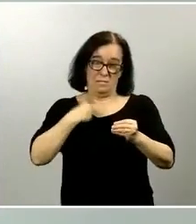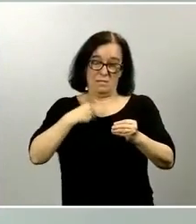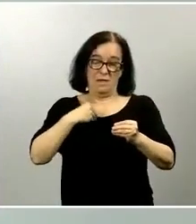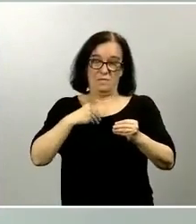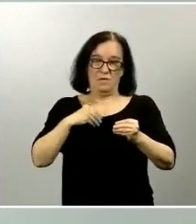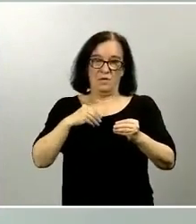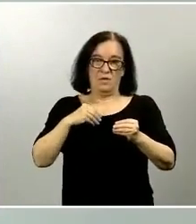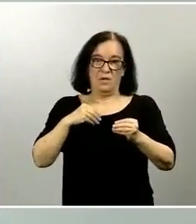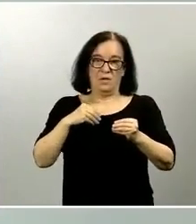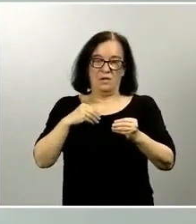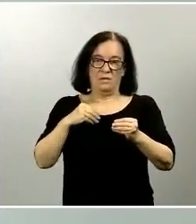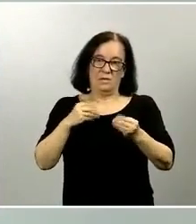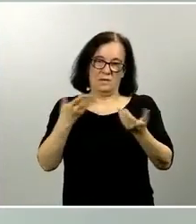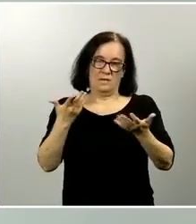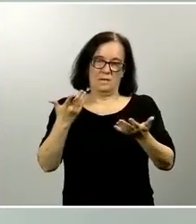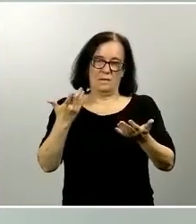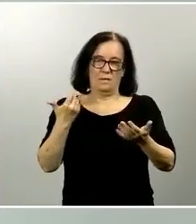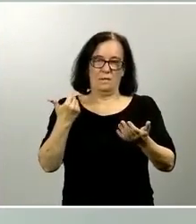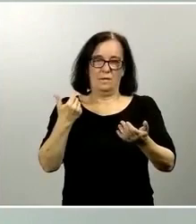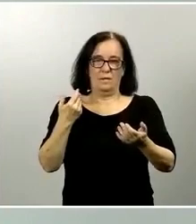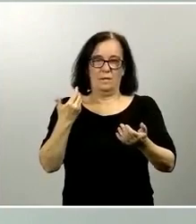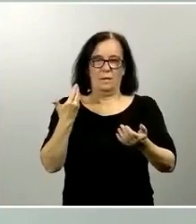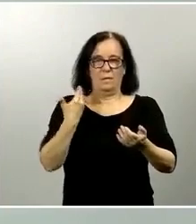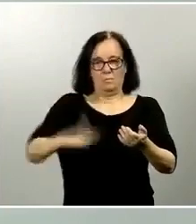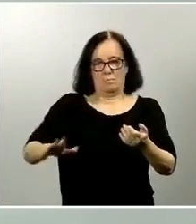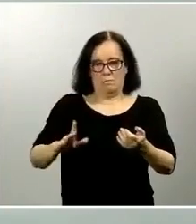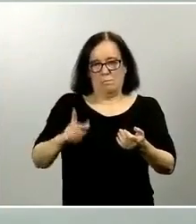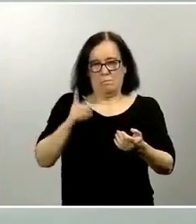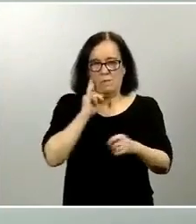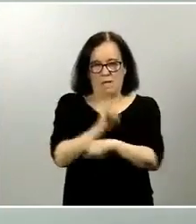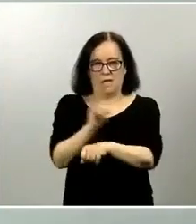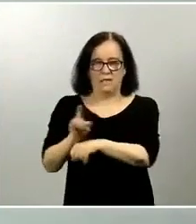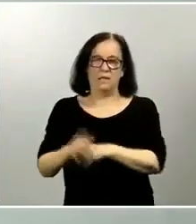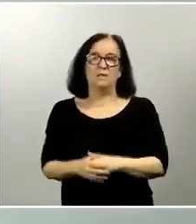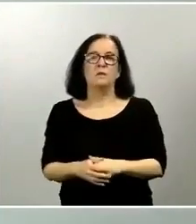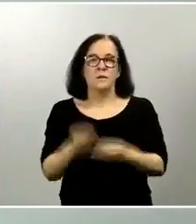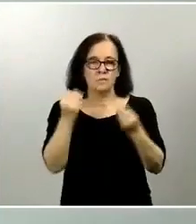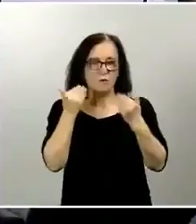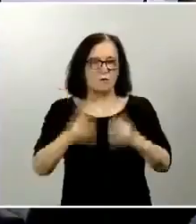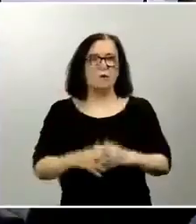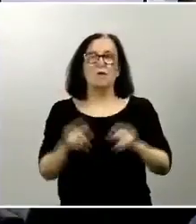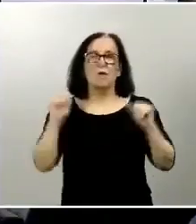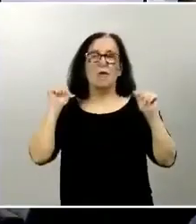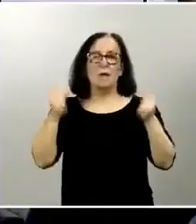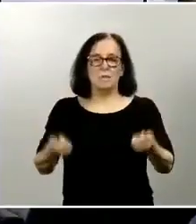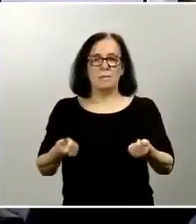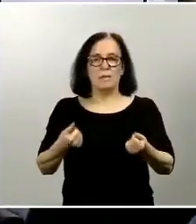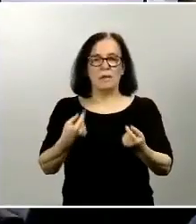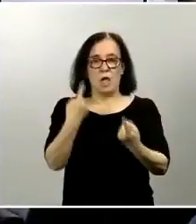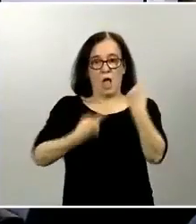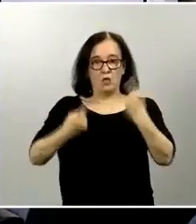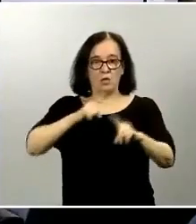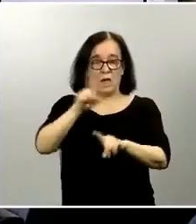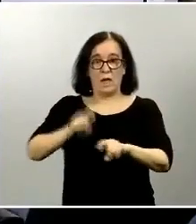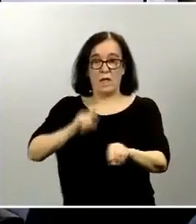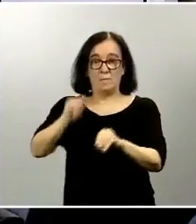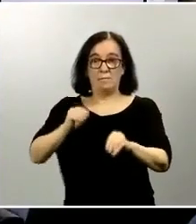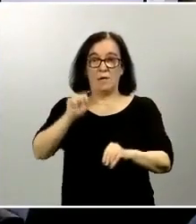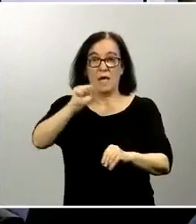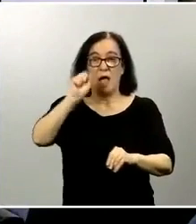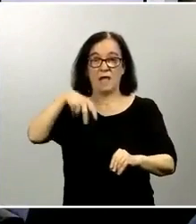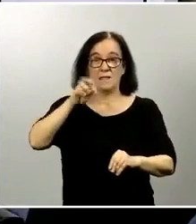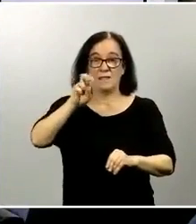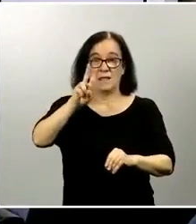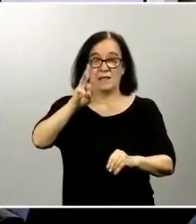malintencionalidad muchas gracias bueno comenzamos con algunas de las preguntas antena 3 noticias